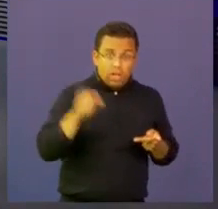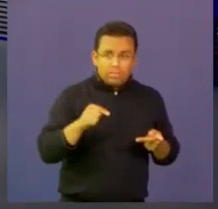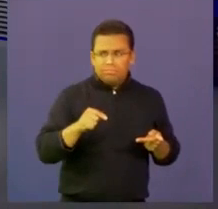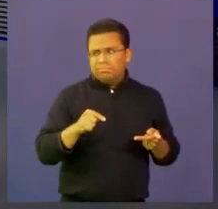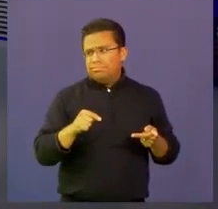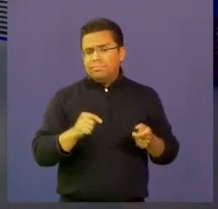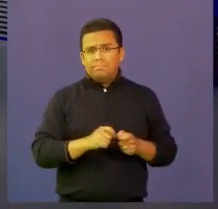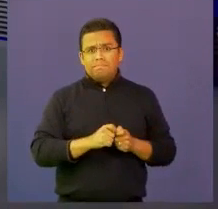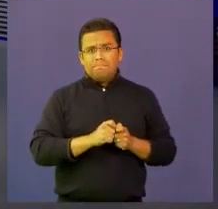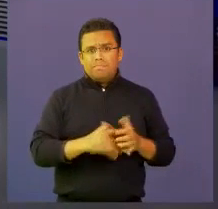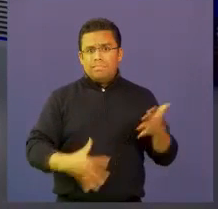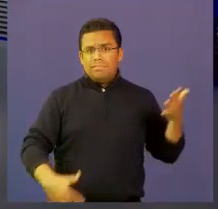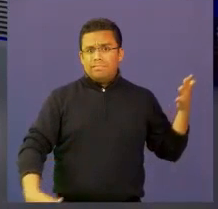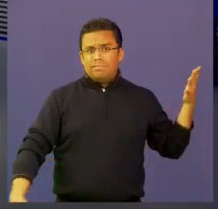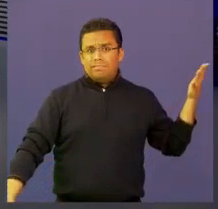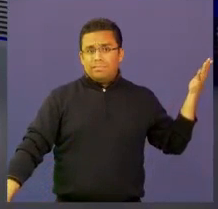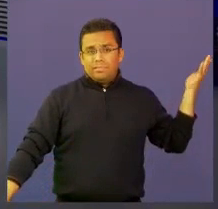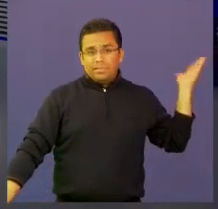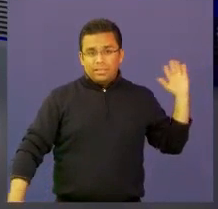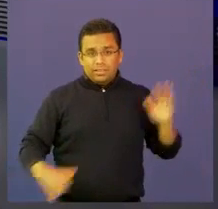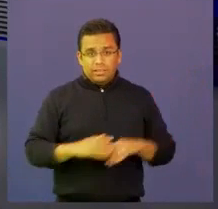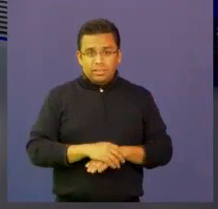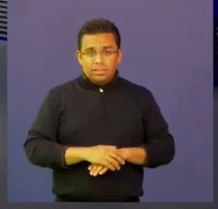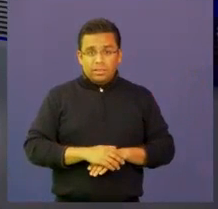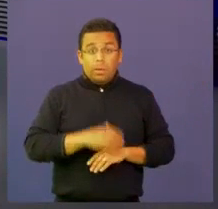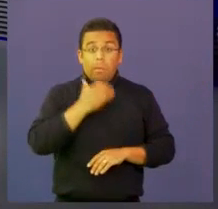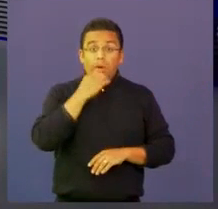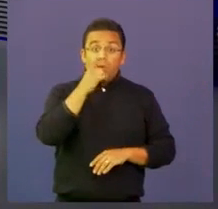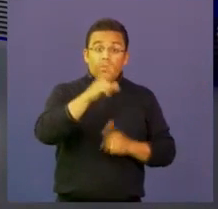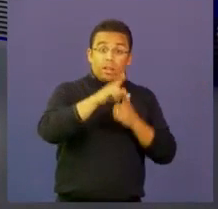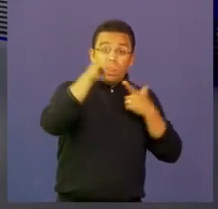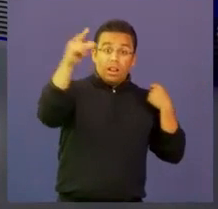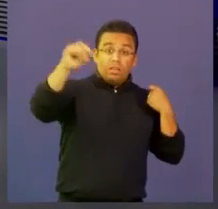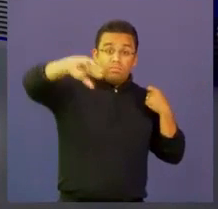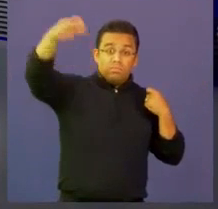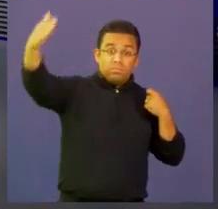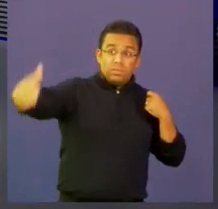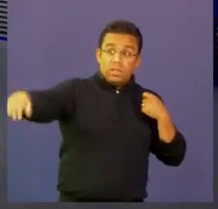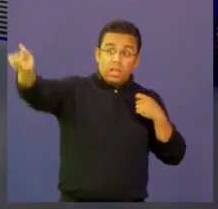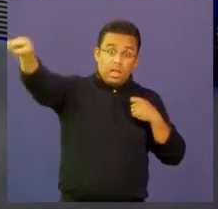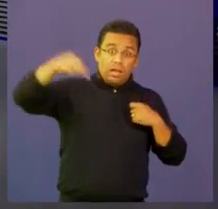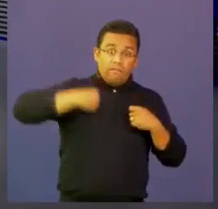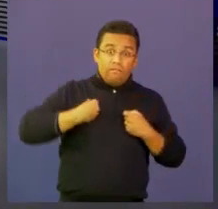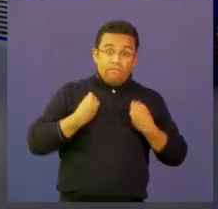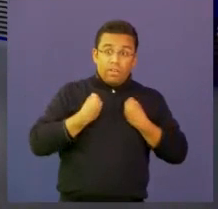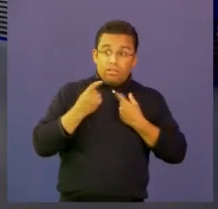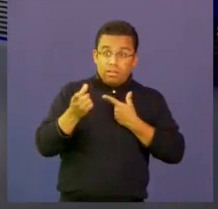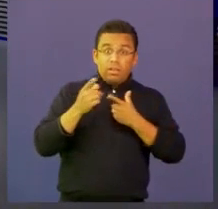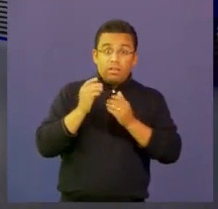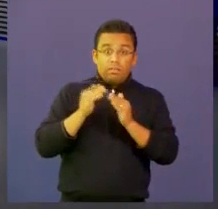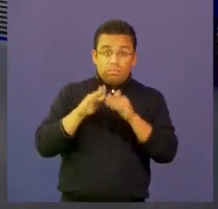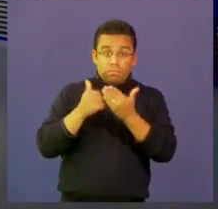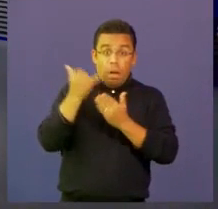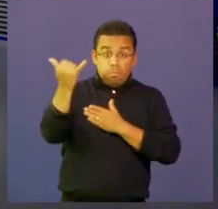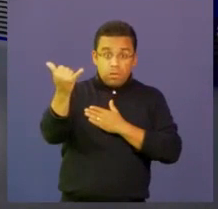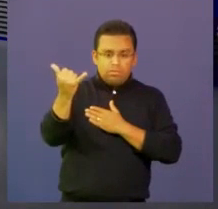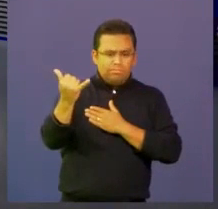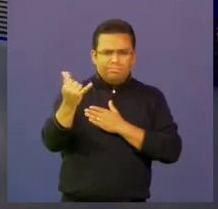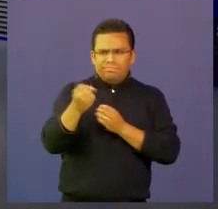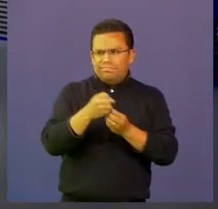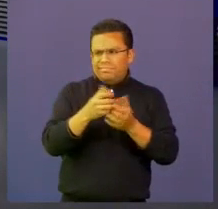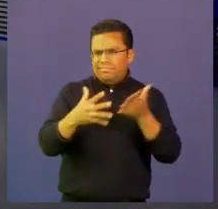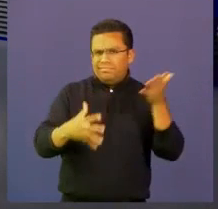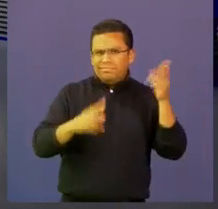los que están en zona rural tienen mil cosas que hacer, investigar y aprender. Y los que están en las zonas urbanas tienen miles de conflictos dentro de sus